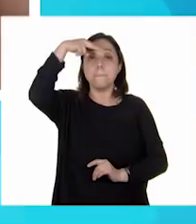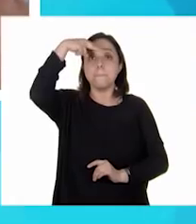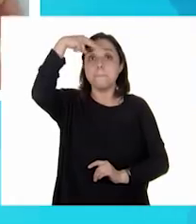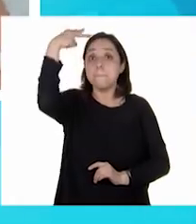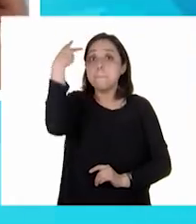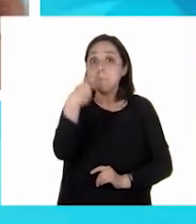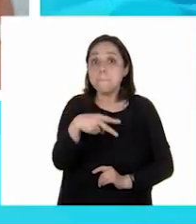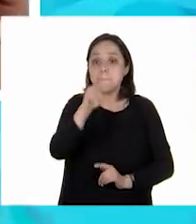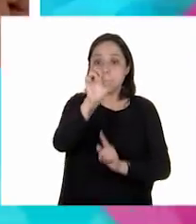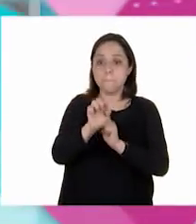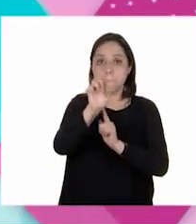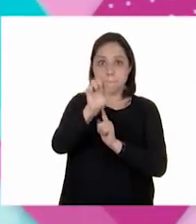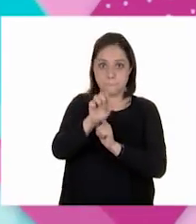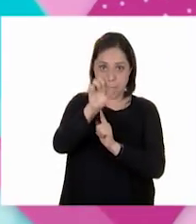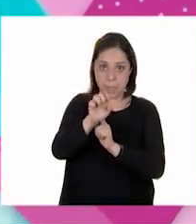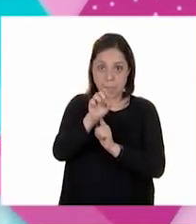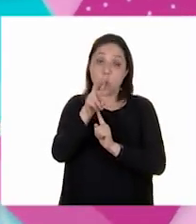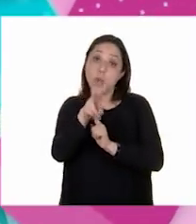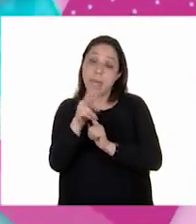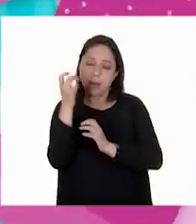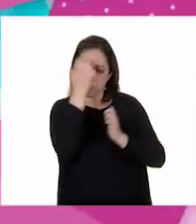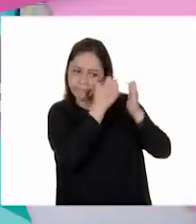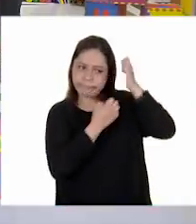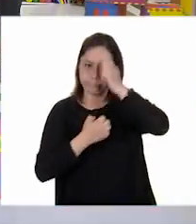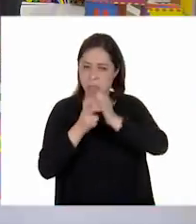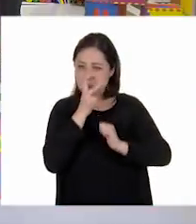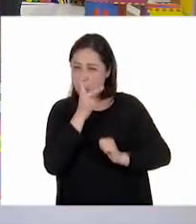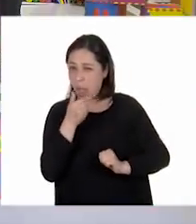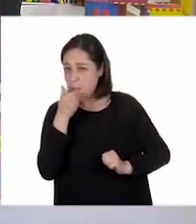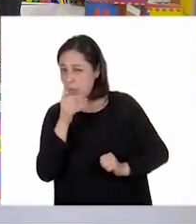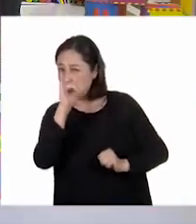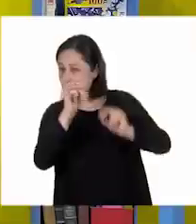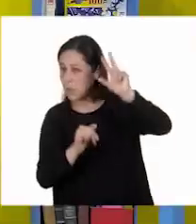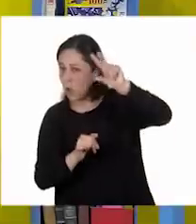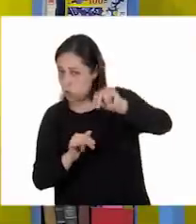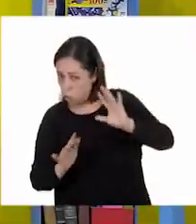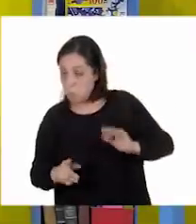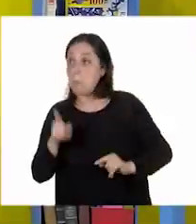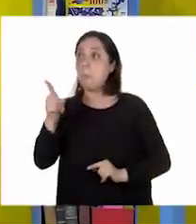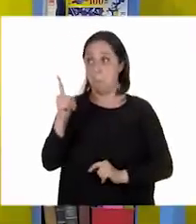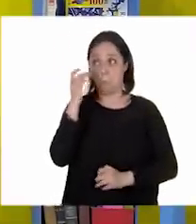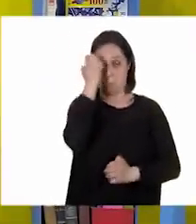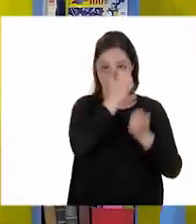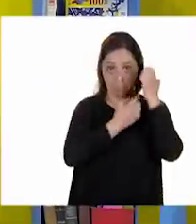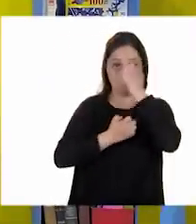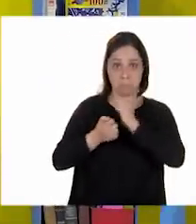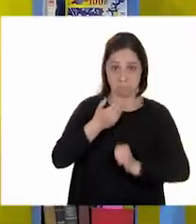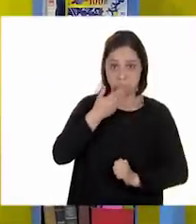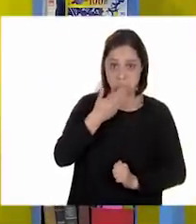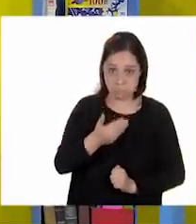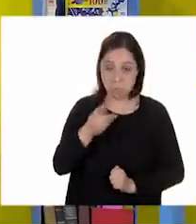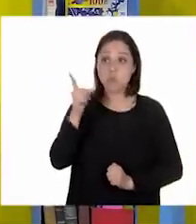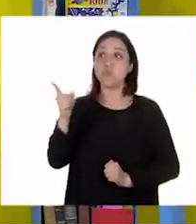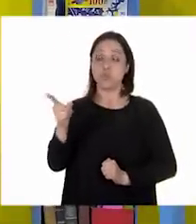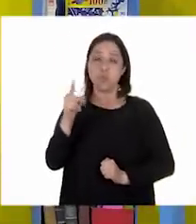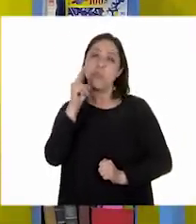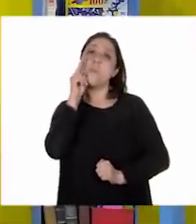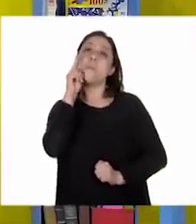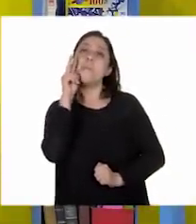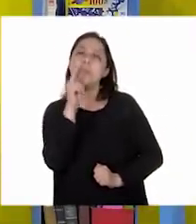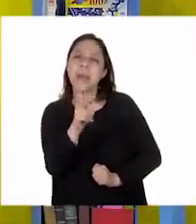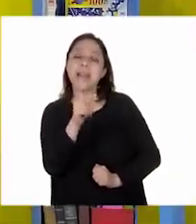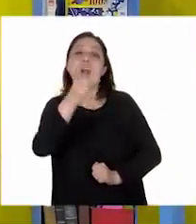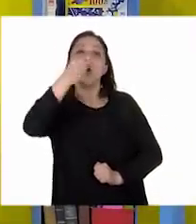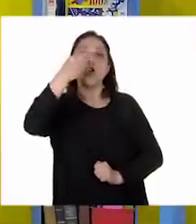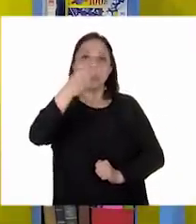revise si las palabras están bien escritas. Muy bien analizado. además, como tú decías, para que se pueda llamar, como se